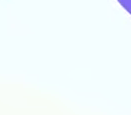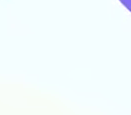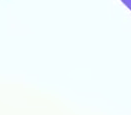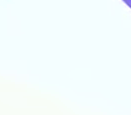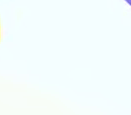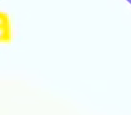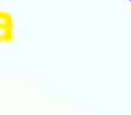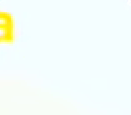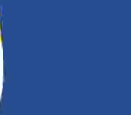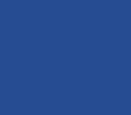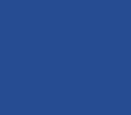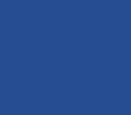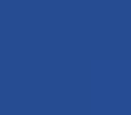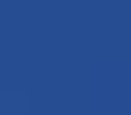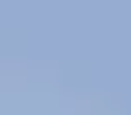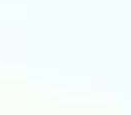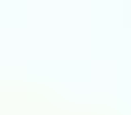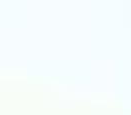¡Aprendo en casa!